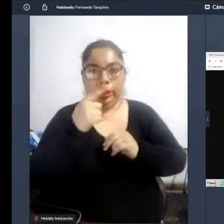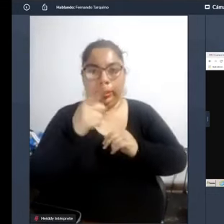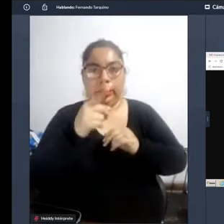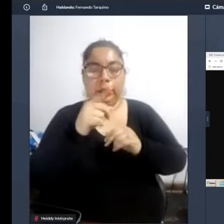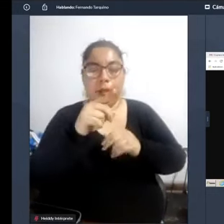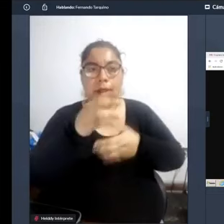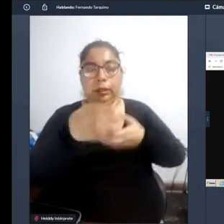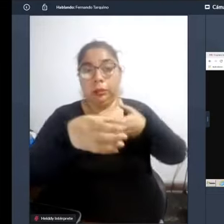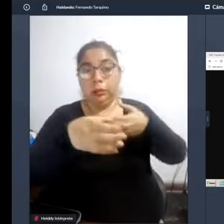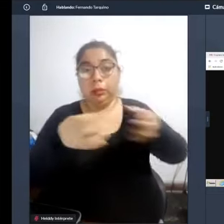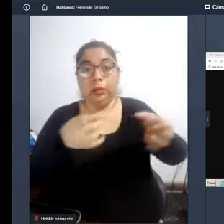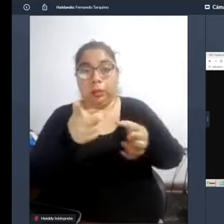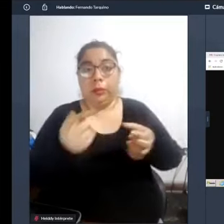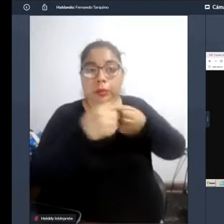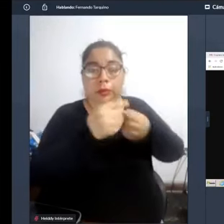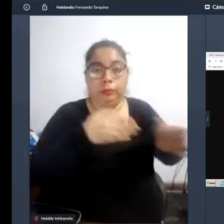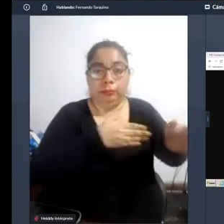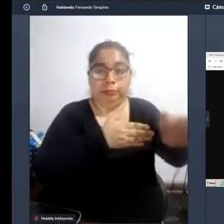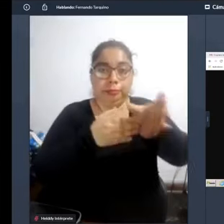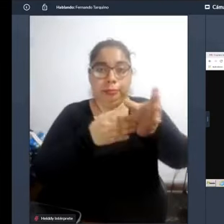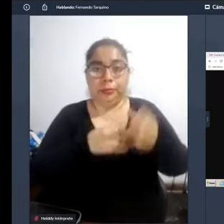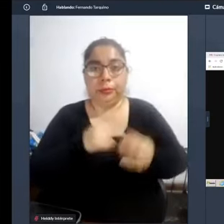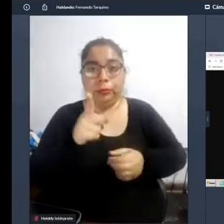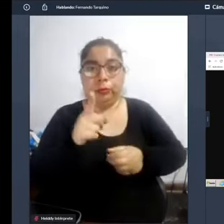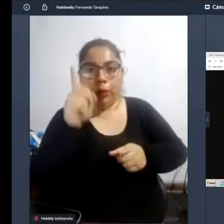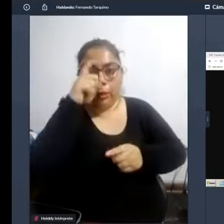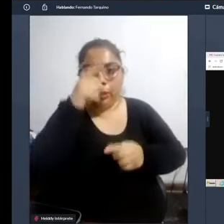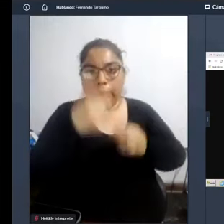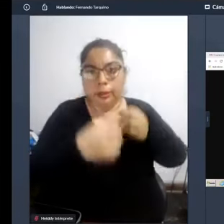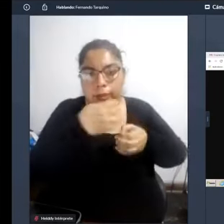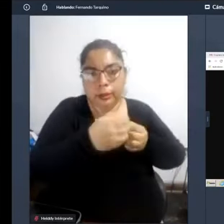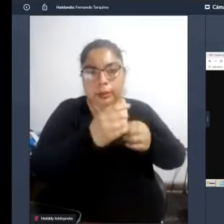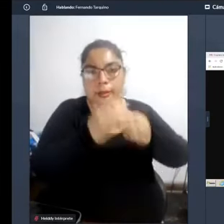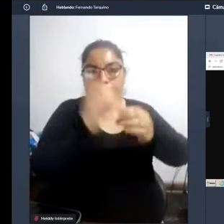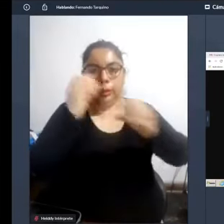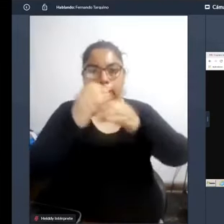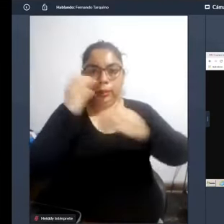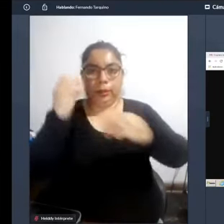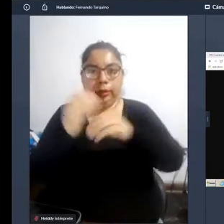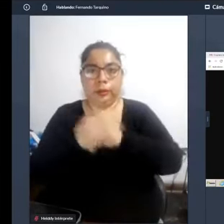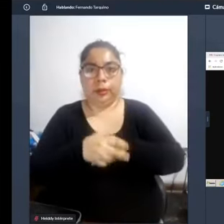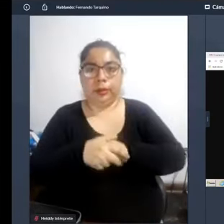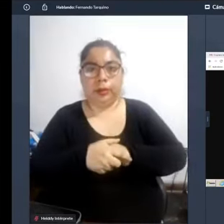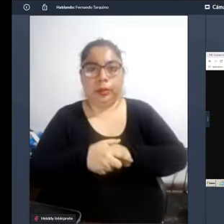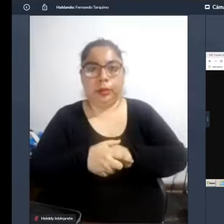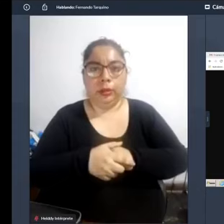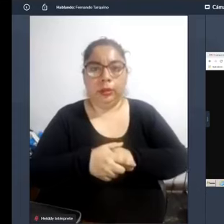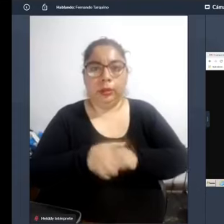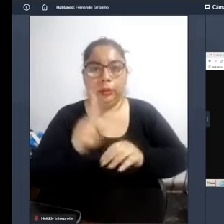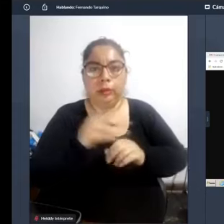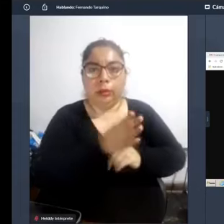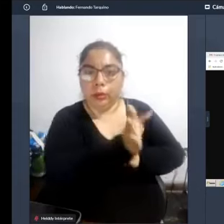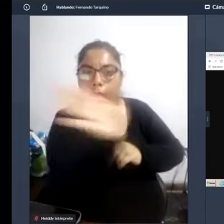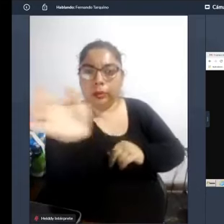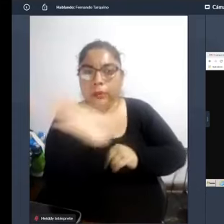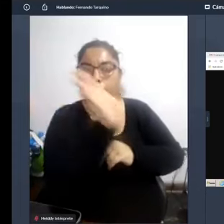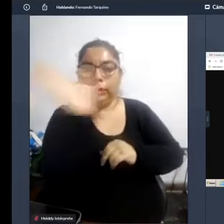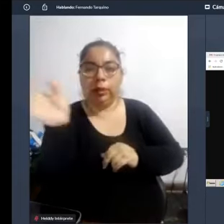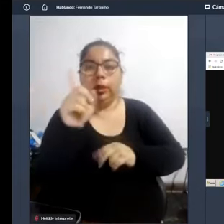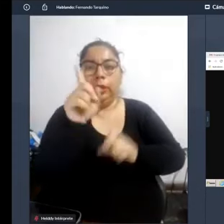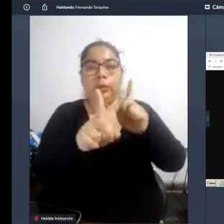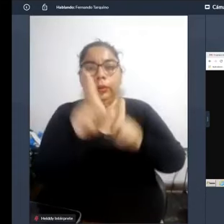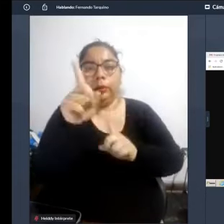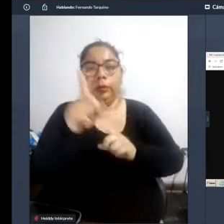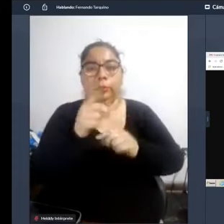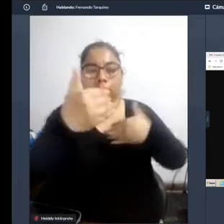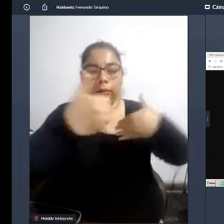volverla inclusiva y reducir muchísimo de los conflictos de tránsito que tenemos por los por los giros a la izquierda principalmente ¿no? porque todas las calles son de